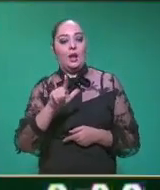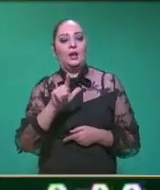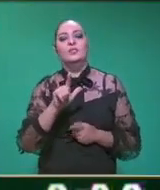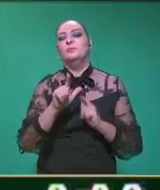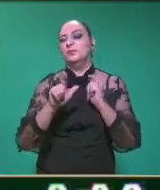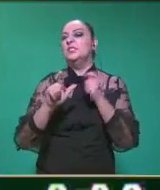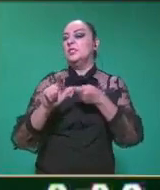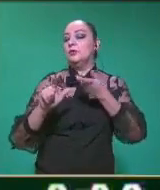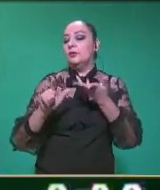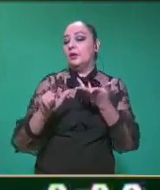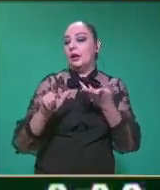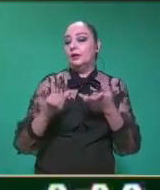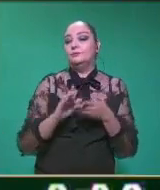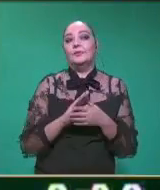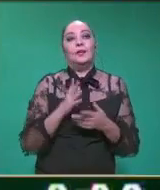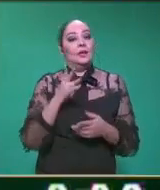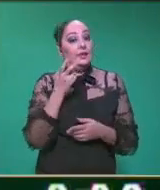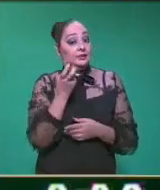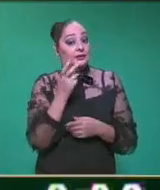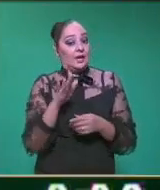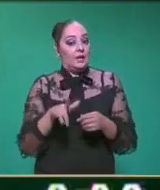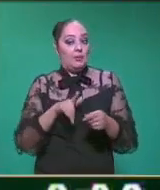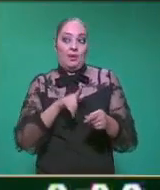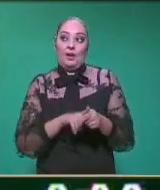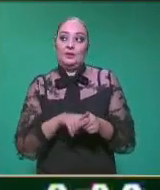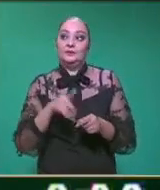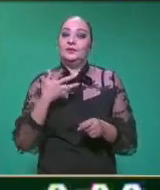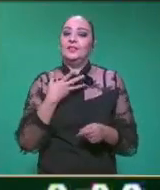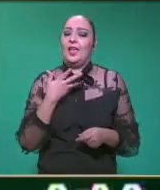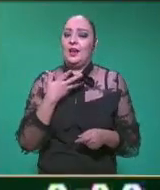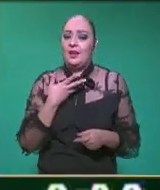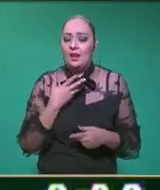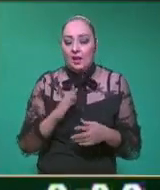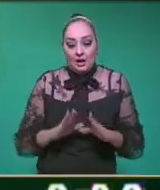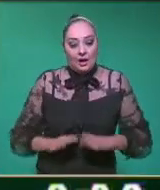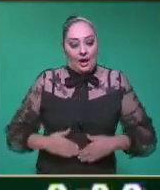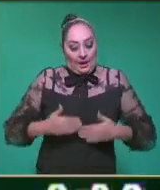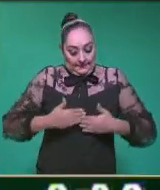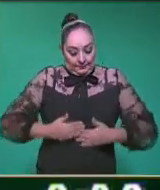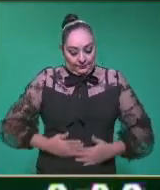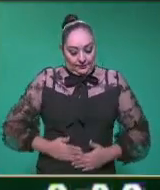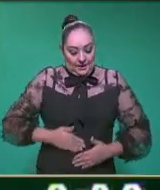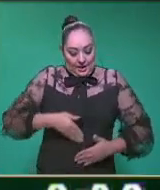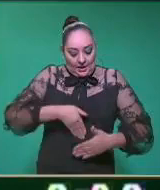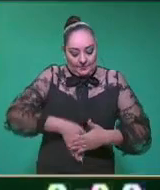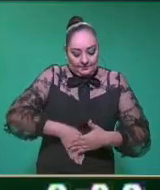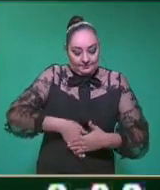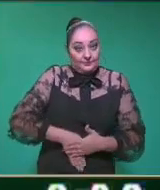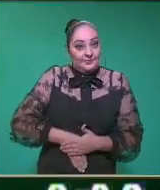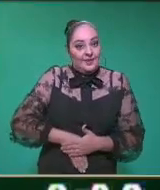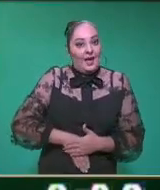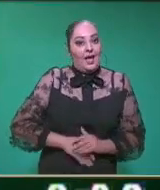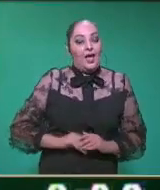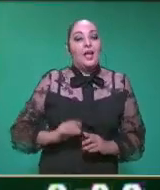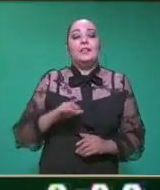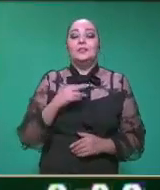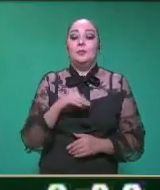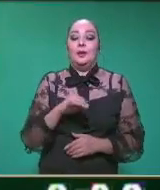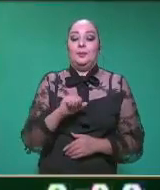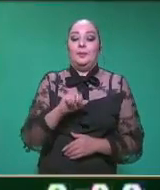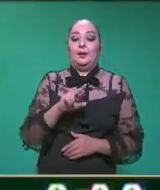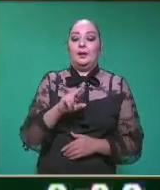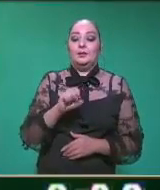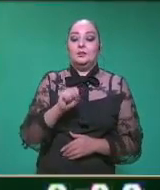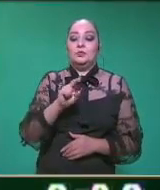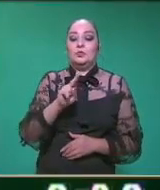a explicar un poquito. Los marsupiales son un tipo de animales que tienen una bolsita especial que se llama marsupio, las hembras, en